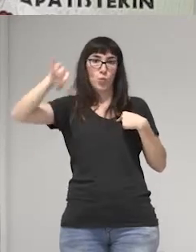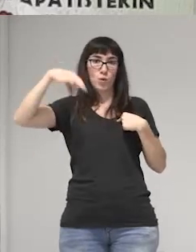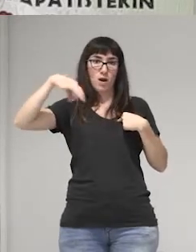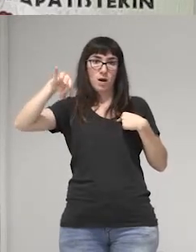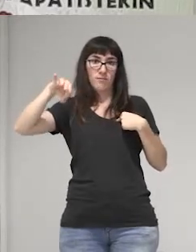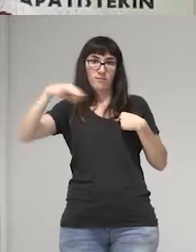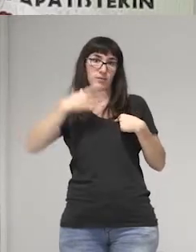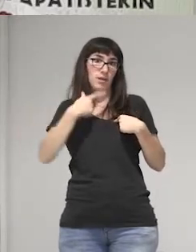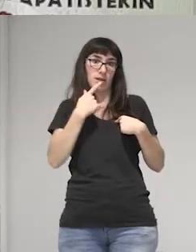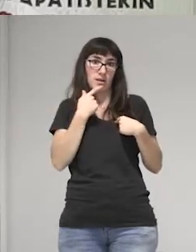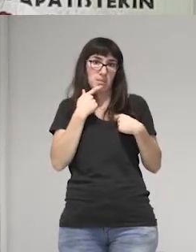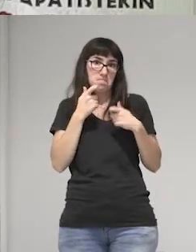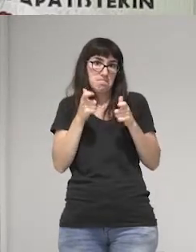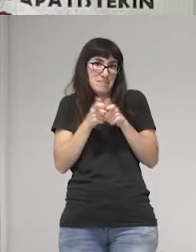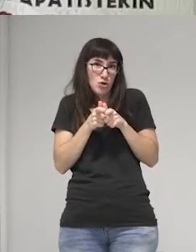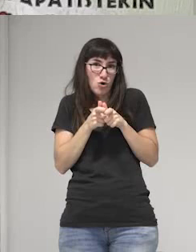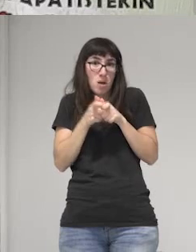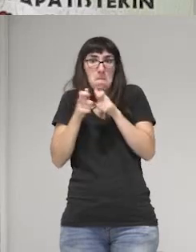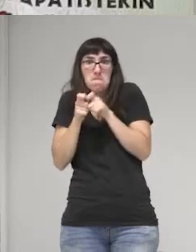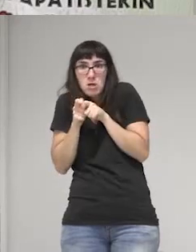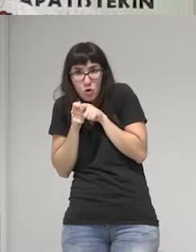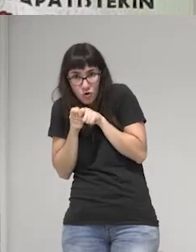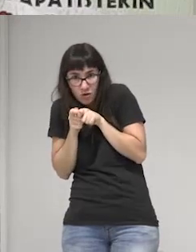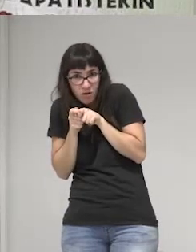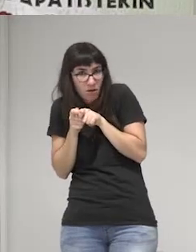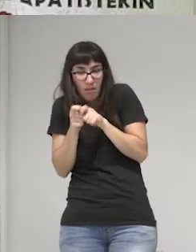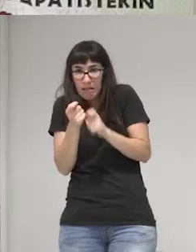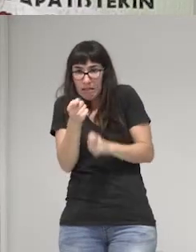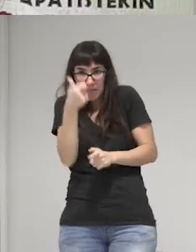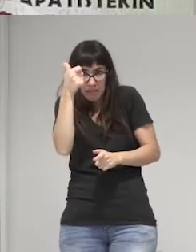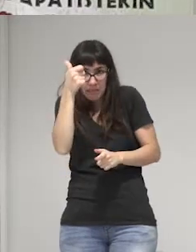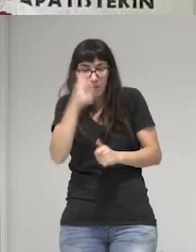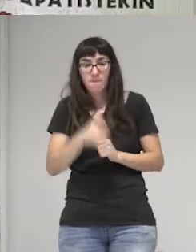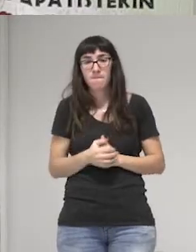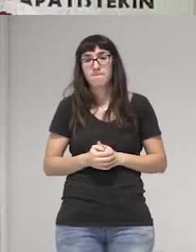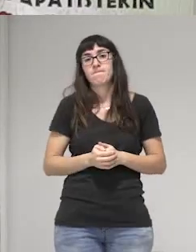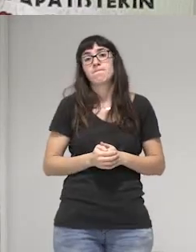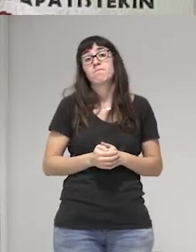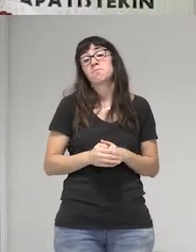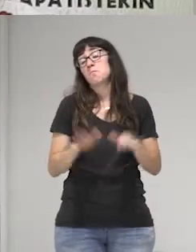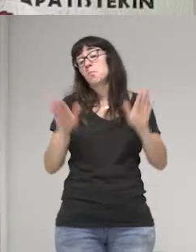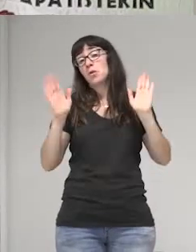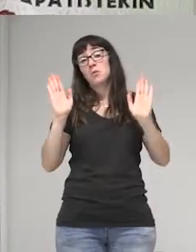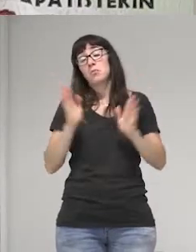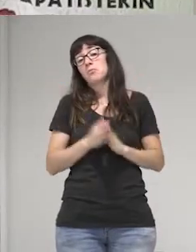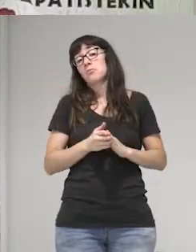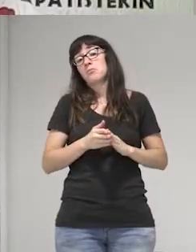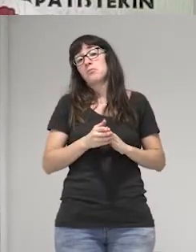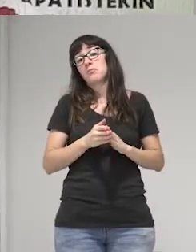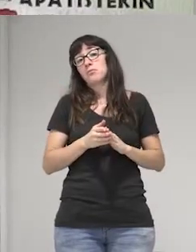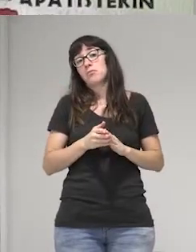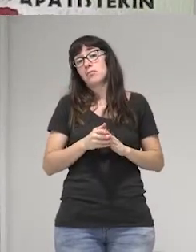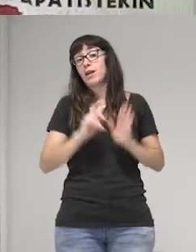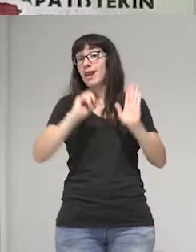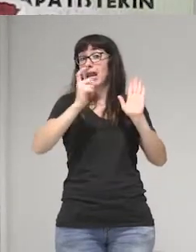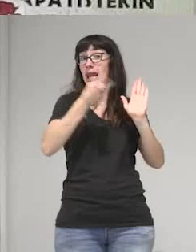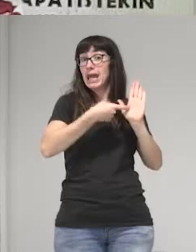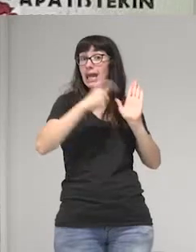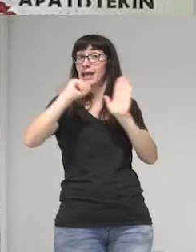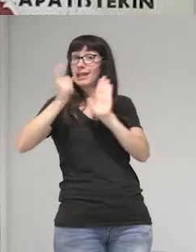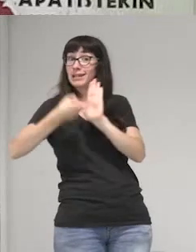Así es que la minoría de la minoría. Pero bueno, entonces, las leyes